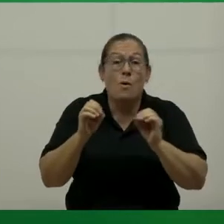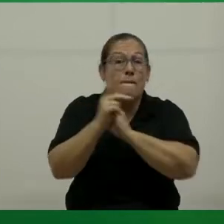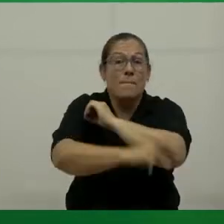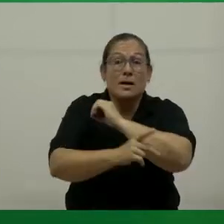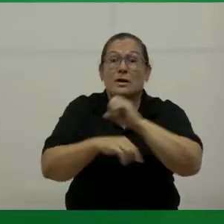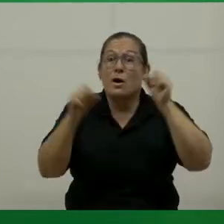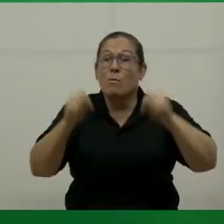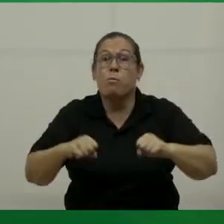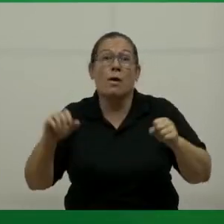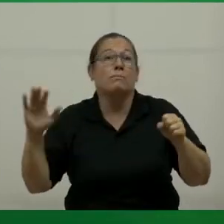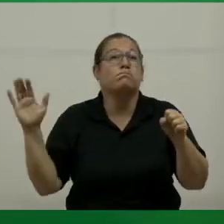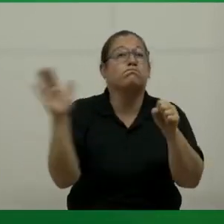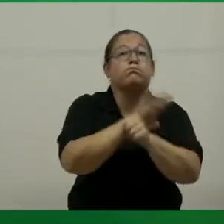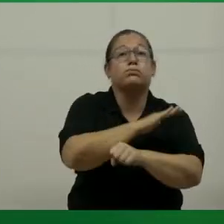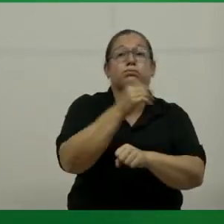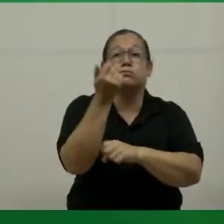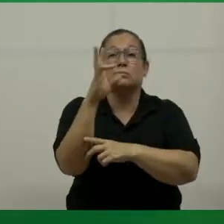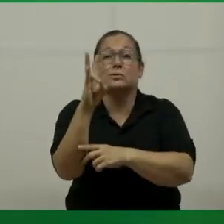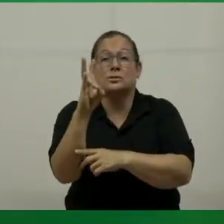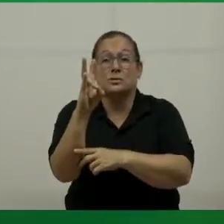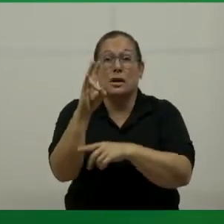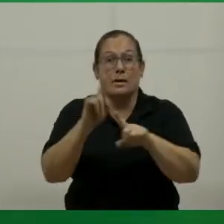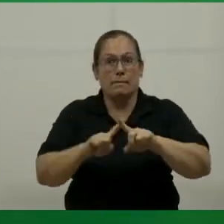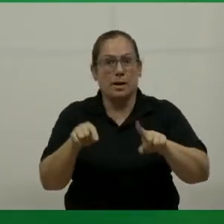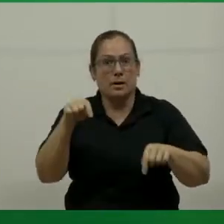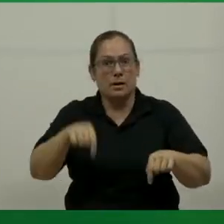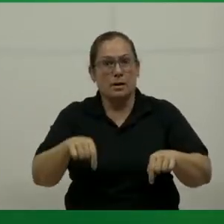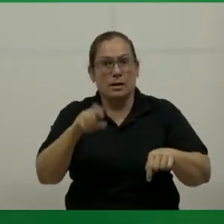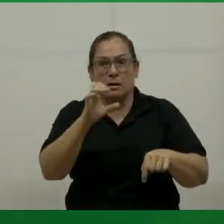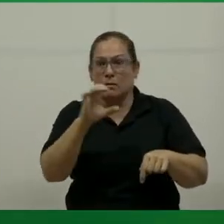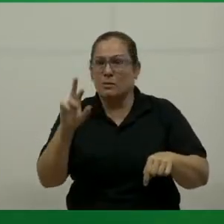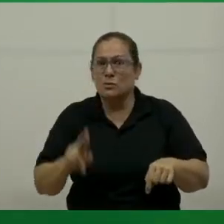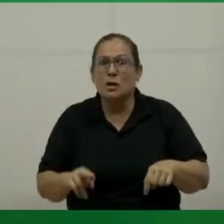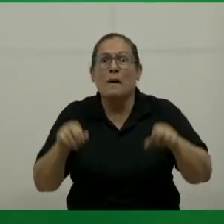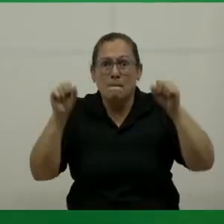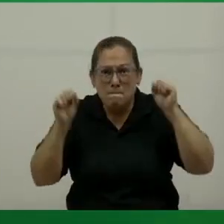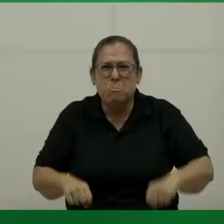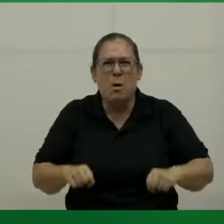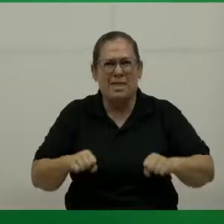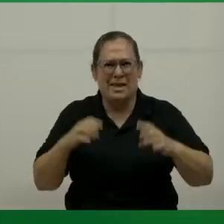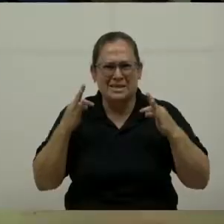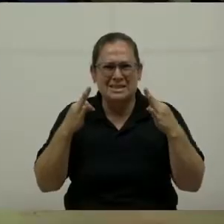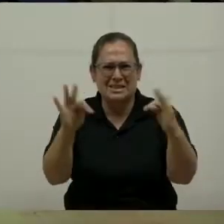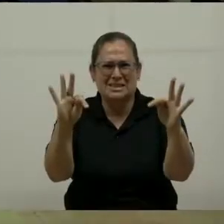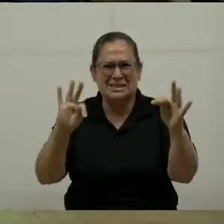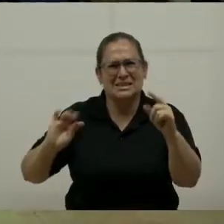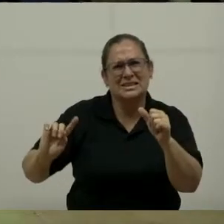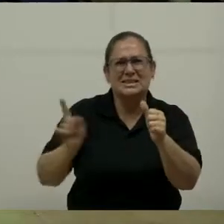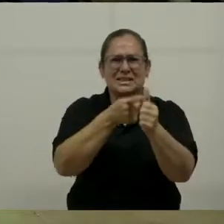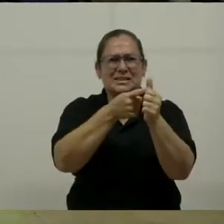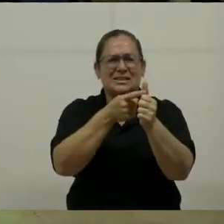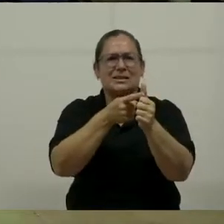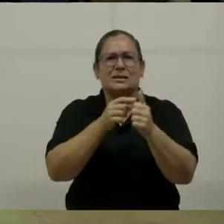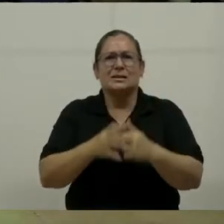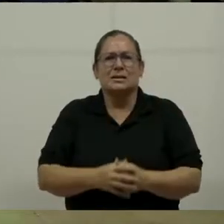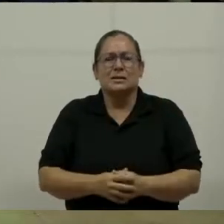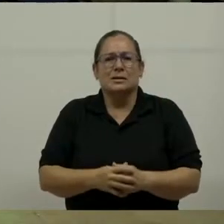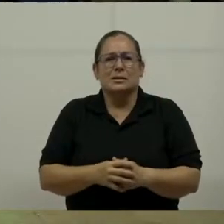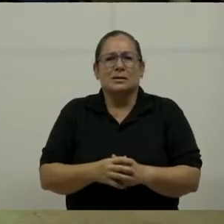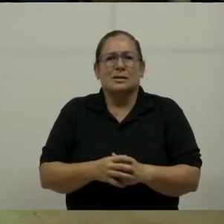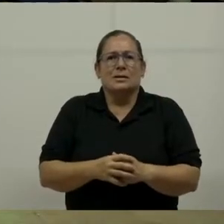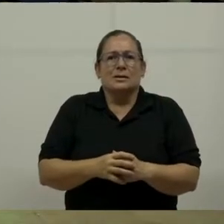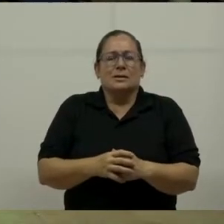los objetivos de desarrollo sostenible. Y nosotros en Costa Rica podemos ser punta de lanza en este tema. Bueno, venimos